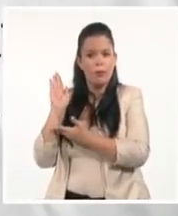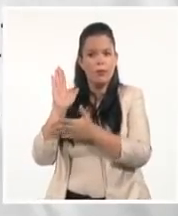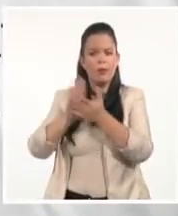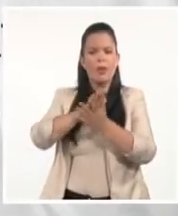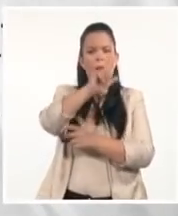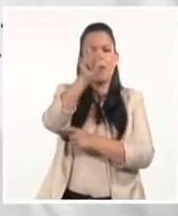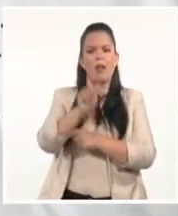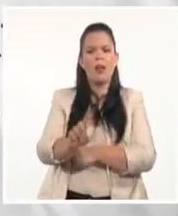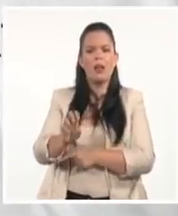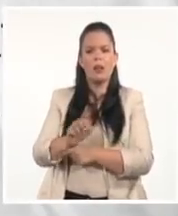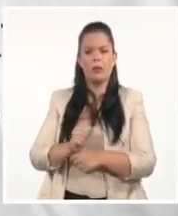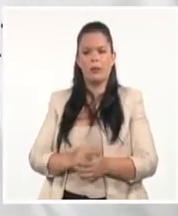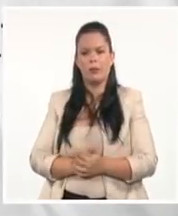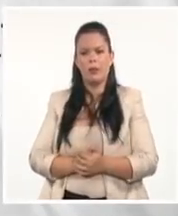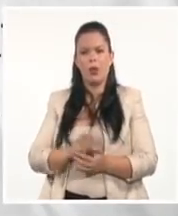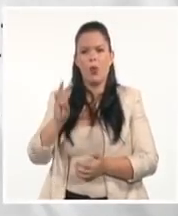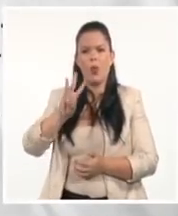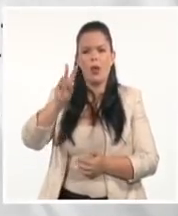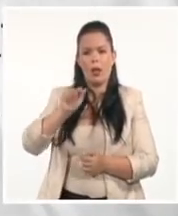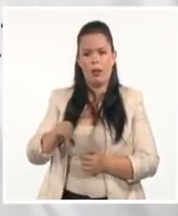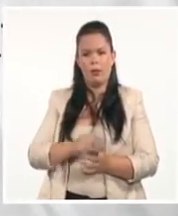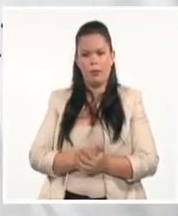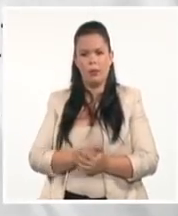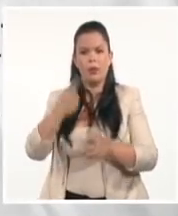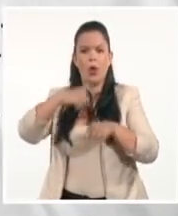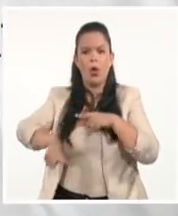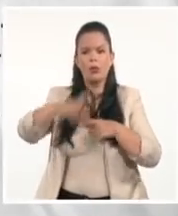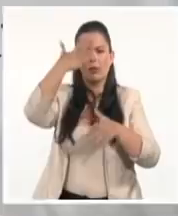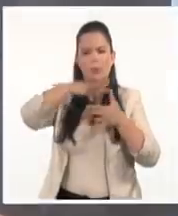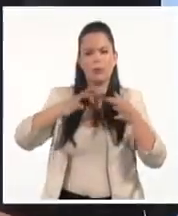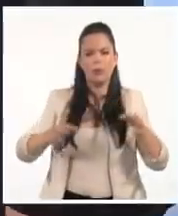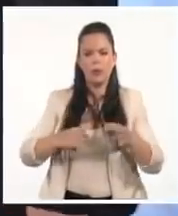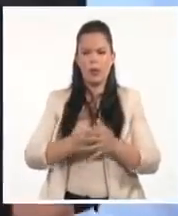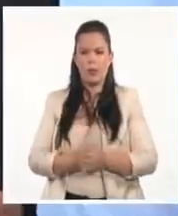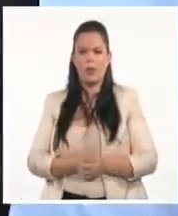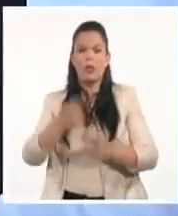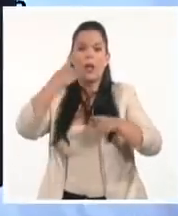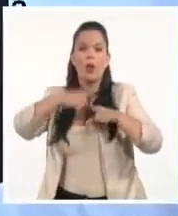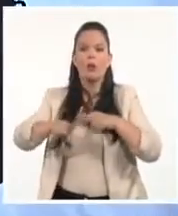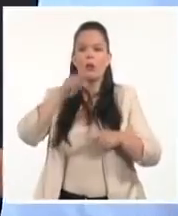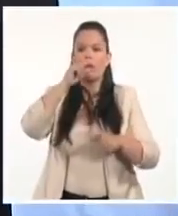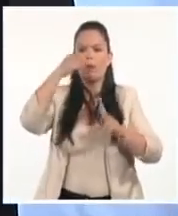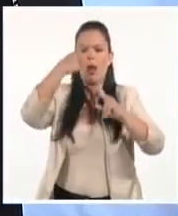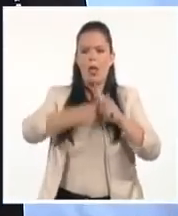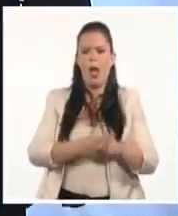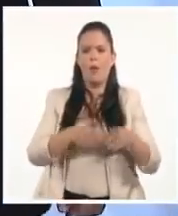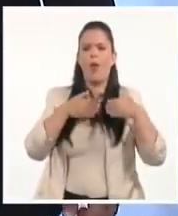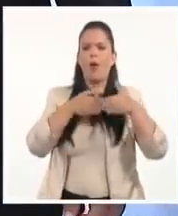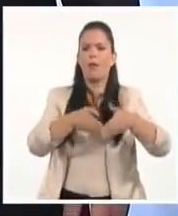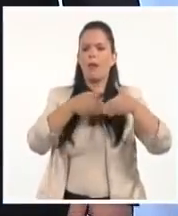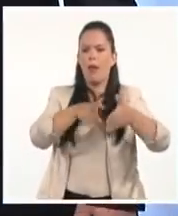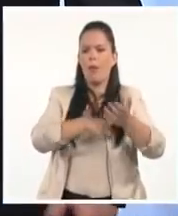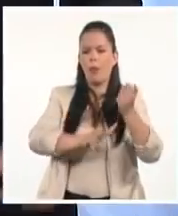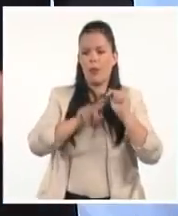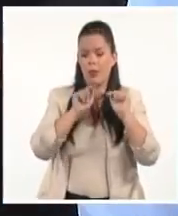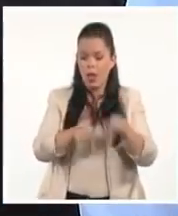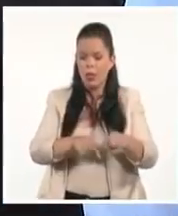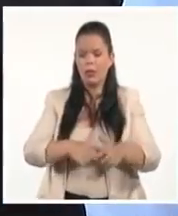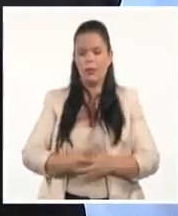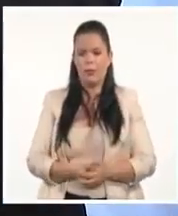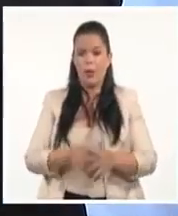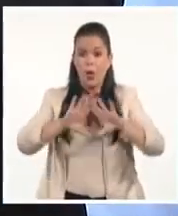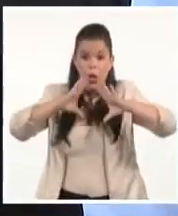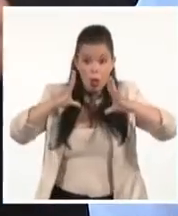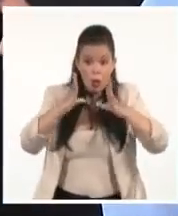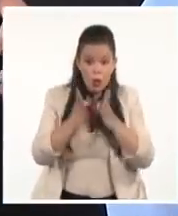Punto de Venta, Trasval en Guira de Melena, Artemisa, Punto de Venta, Siboney en Bayamo, Granma. Todos estos hechos antes, reitero, de la